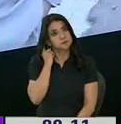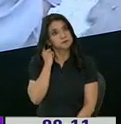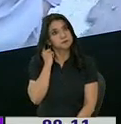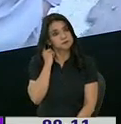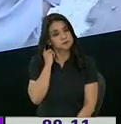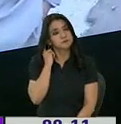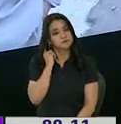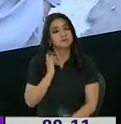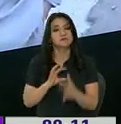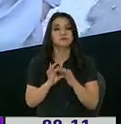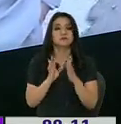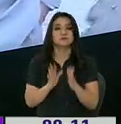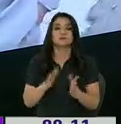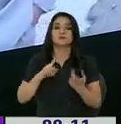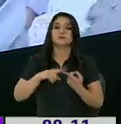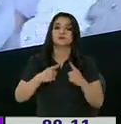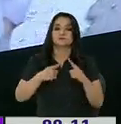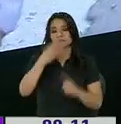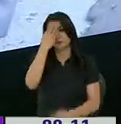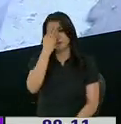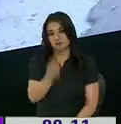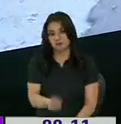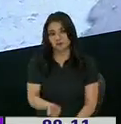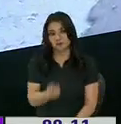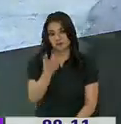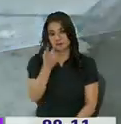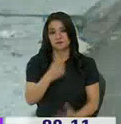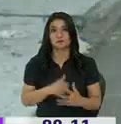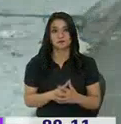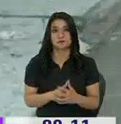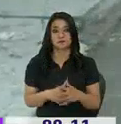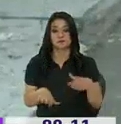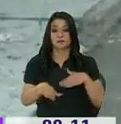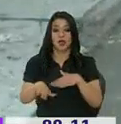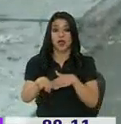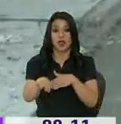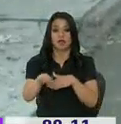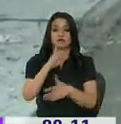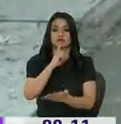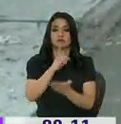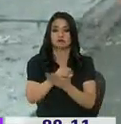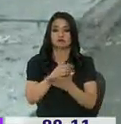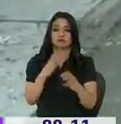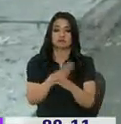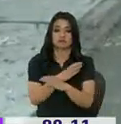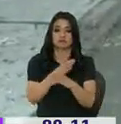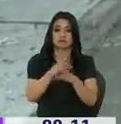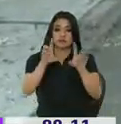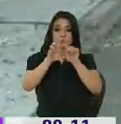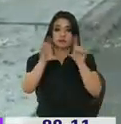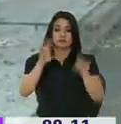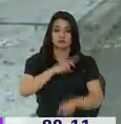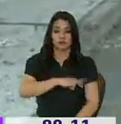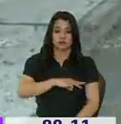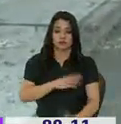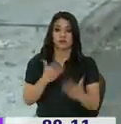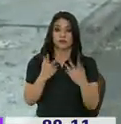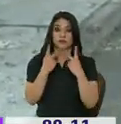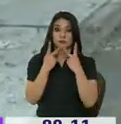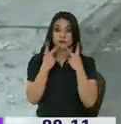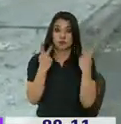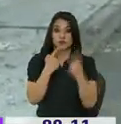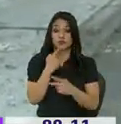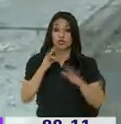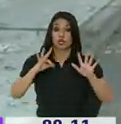Roberto, amigos, que tengan un excelente día. Las congestiones vehiculares serán aquí porque según cálculos de la empresa Metropolitana de Obras Públicas,